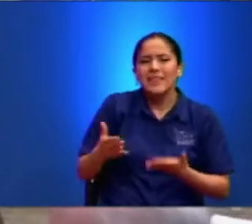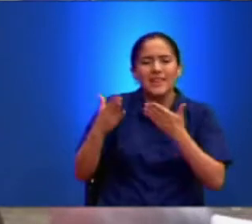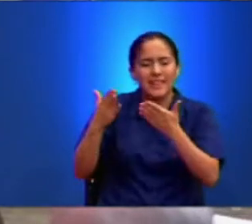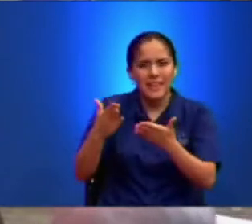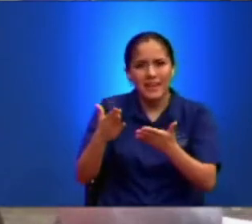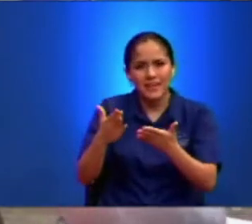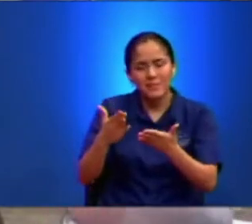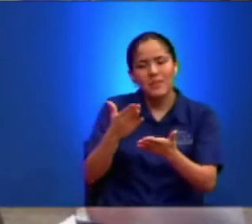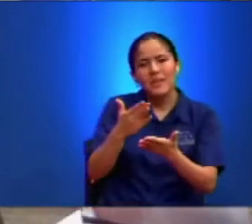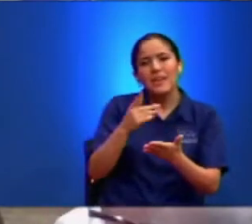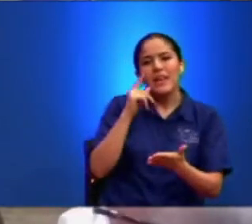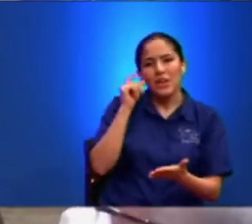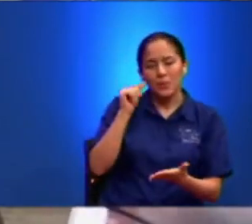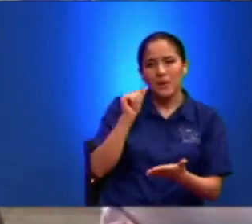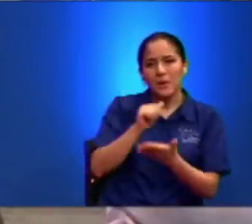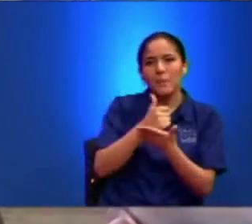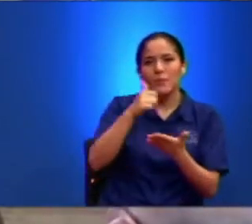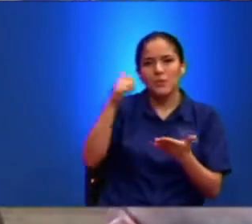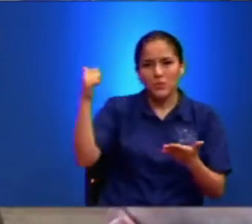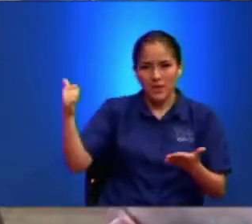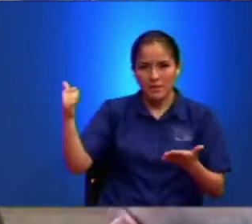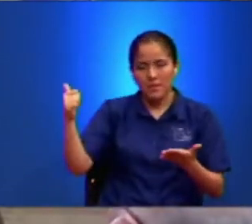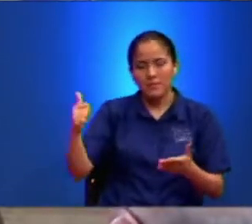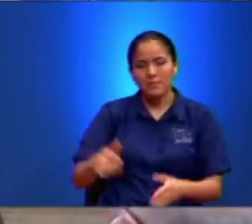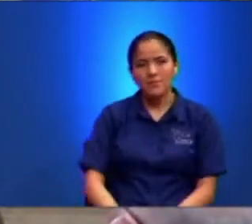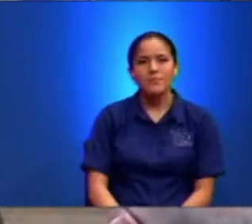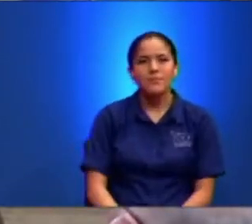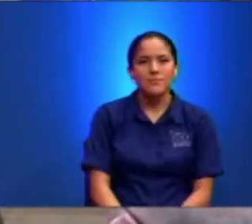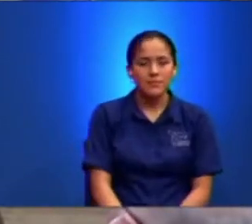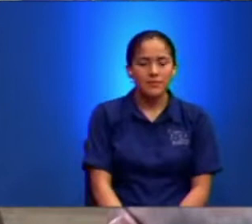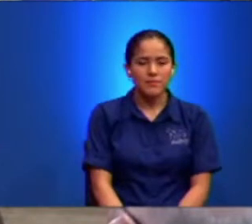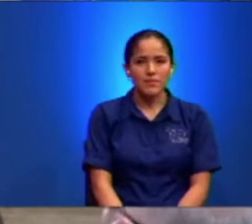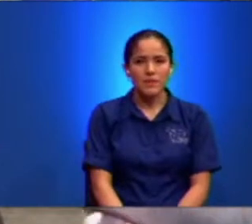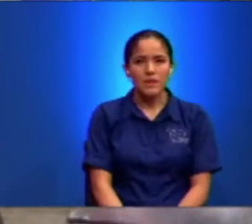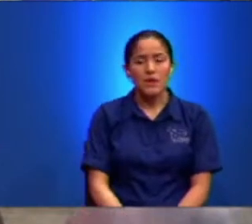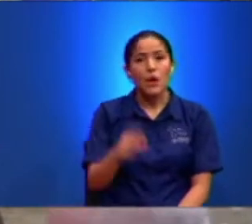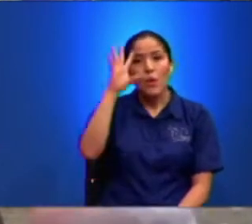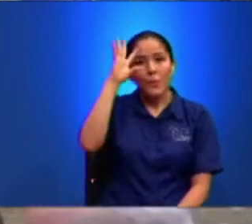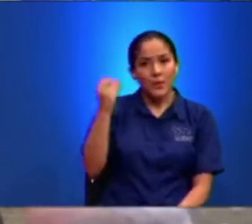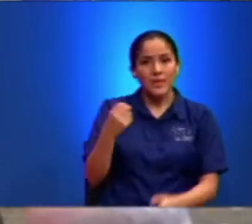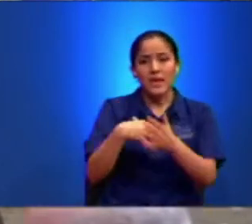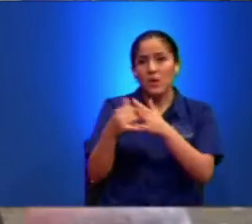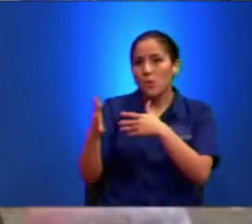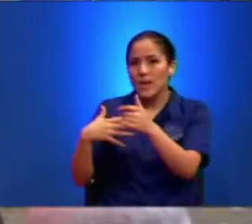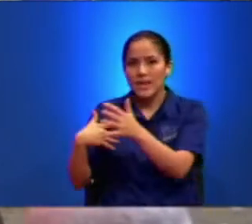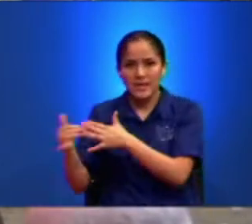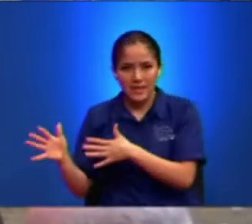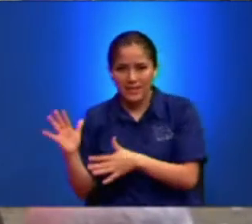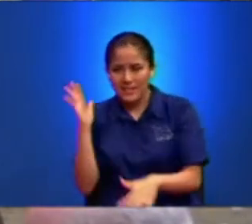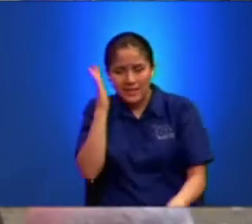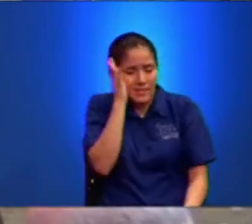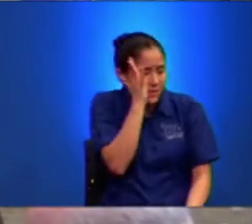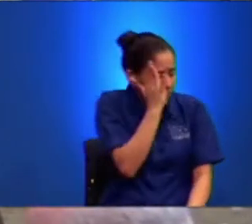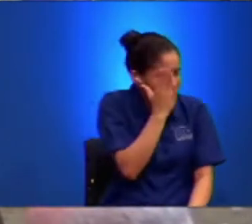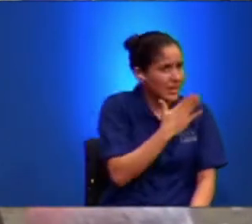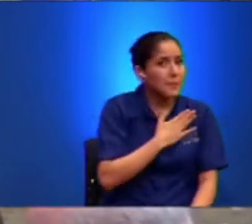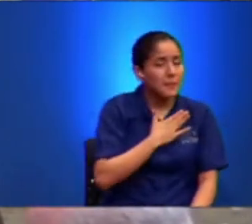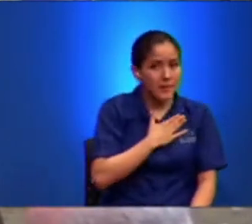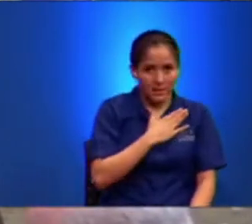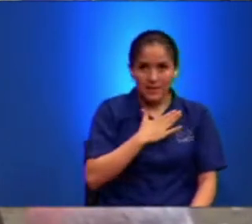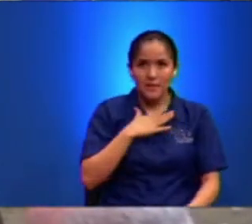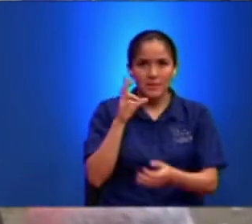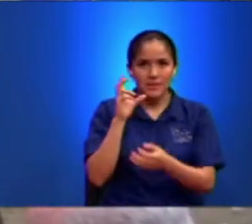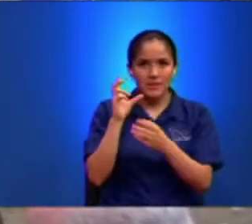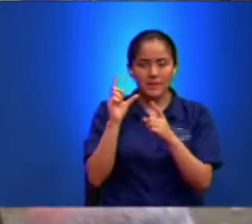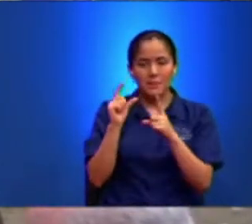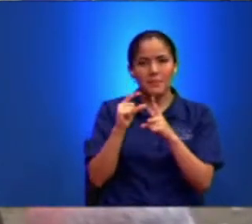38 Le este todavía O no Porque cualquiera Que se avergüence De mí Y de mis palabras En